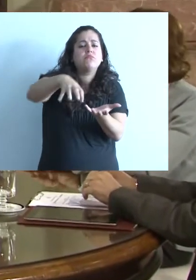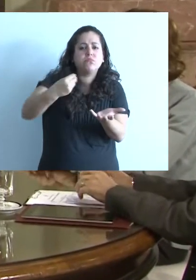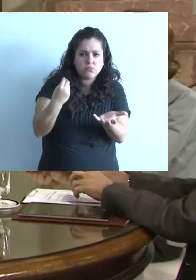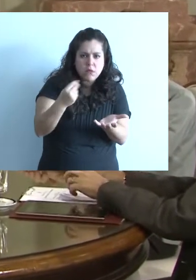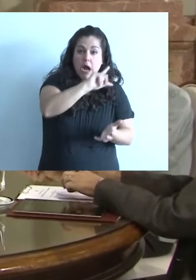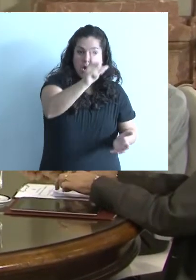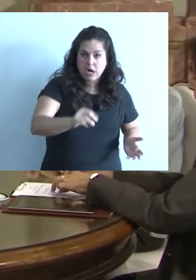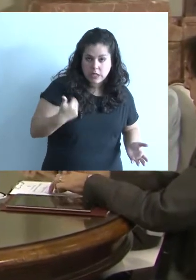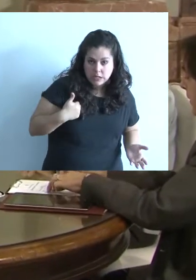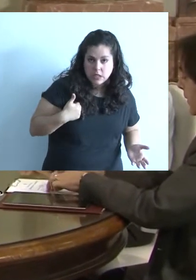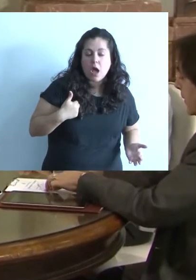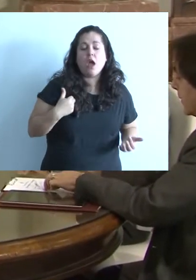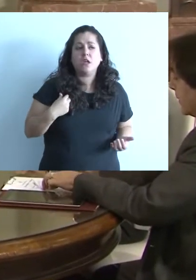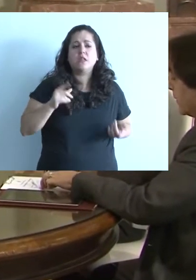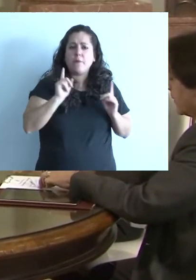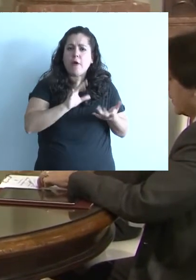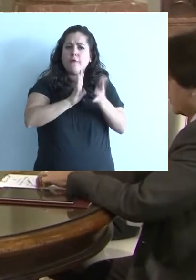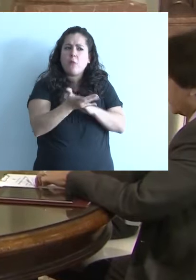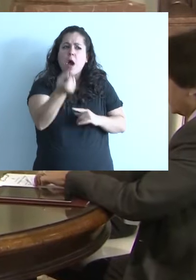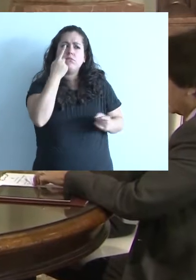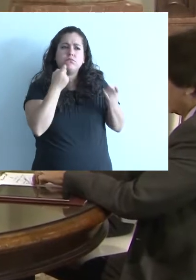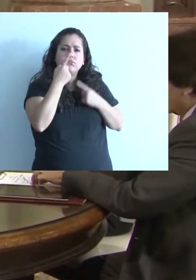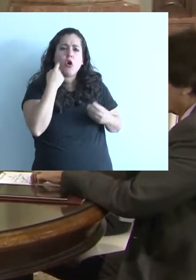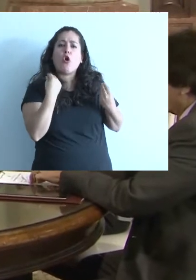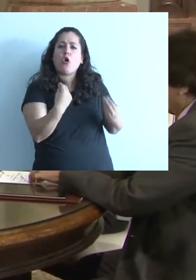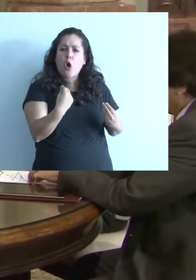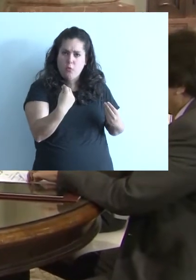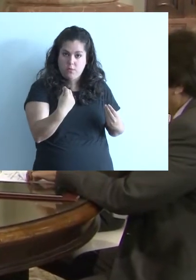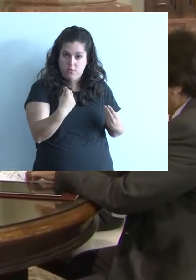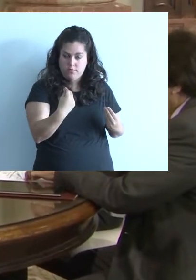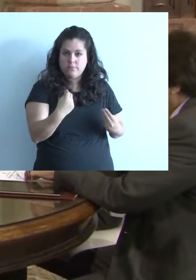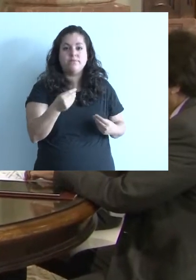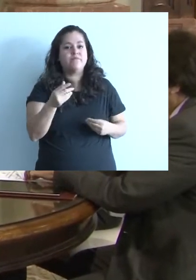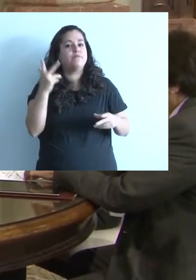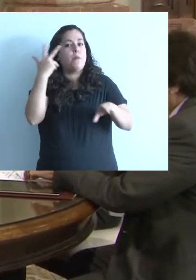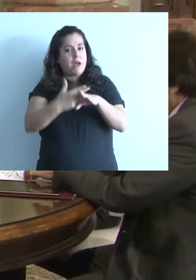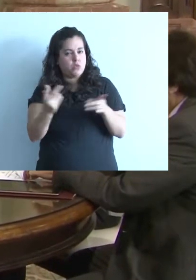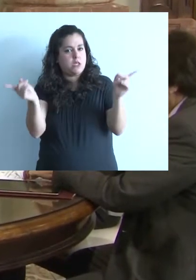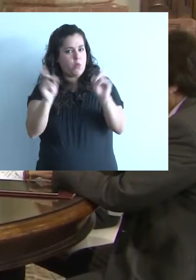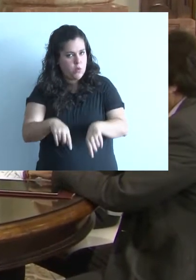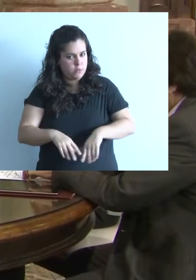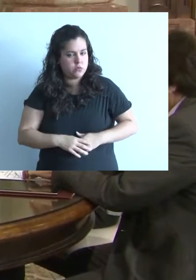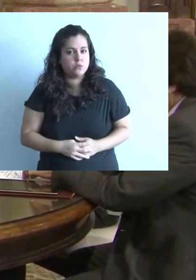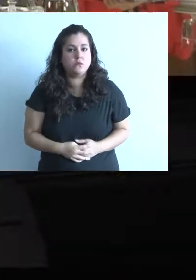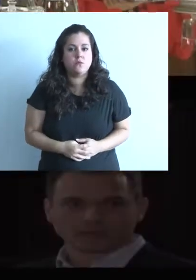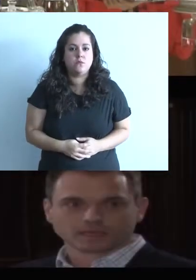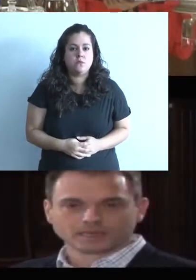Argentina y de qué manera entonces regularlos para que sean eficientes y efectivos para usted? Pausa, ya volvemos.